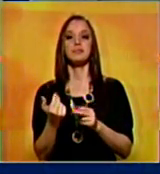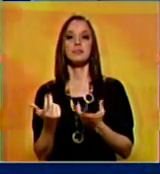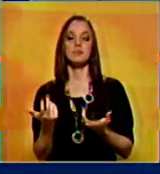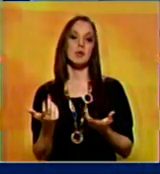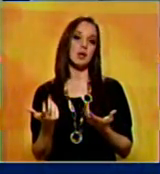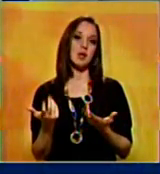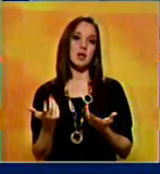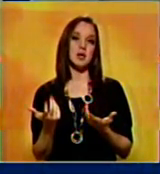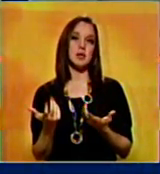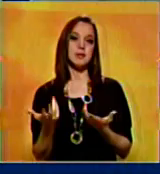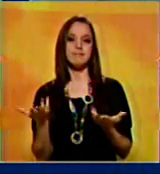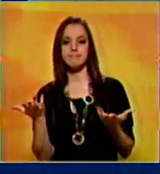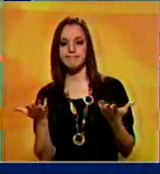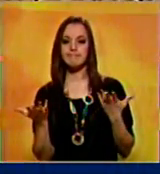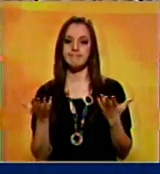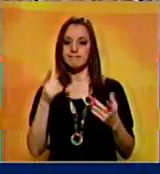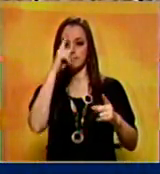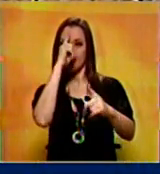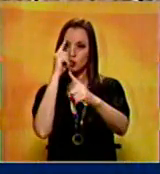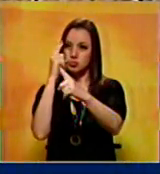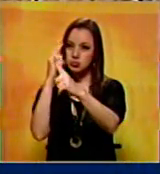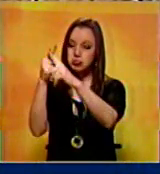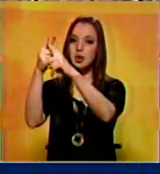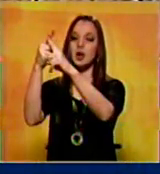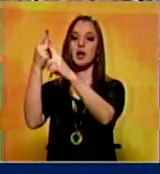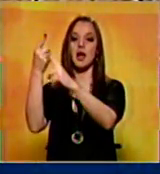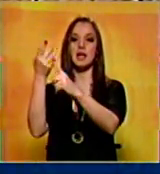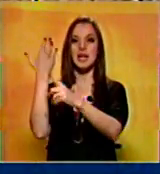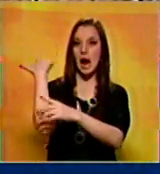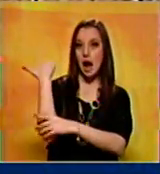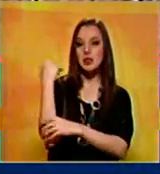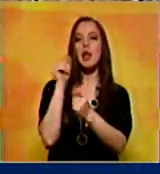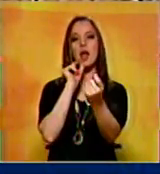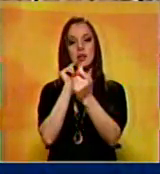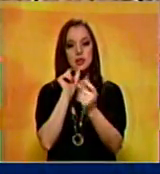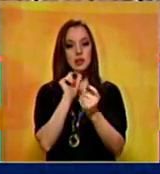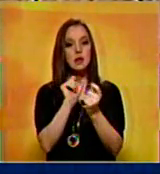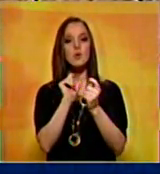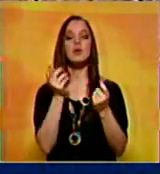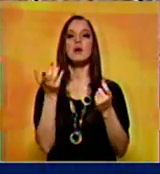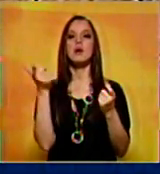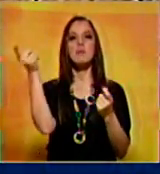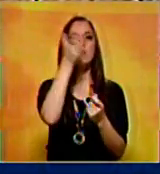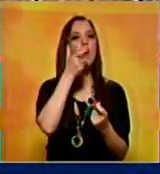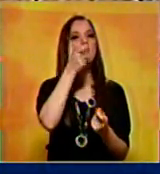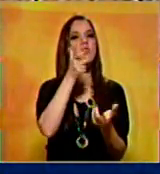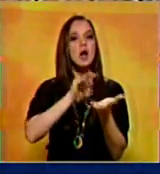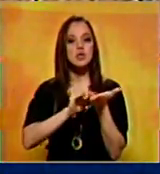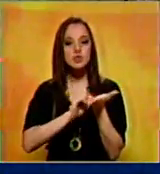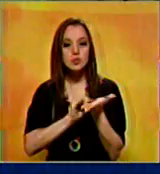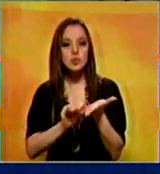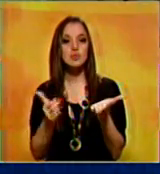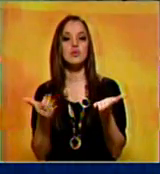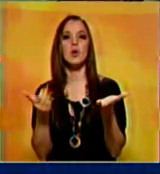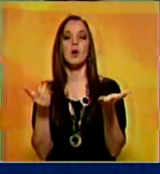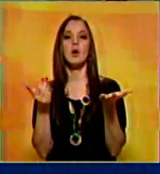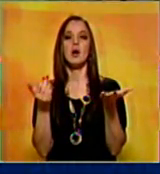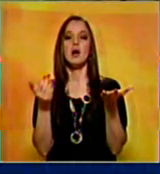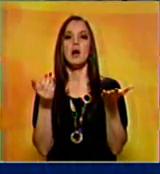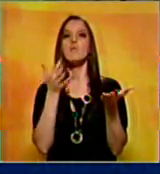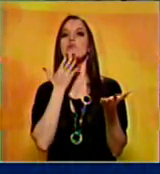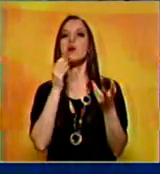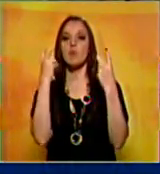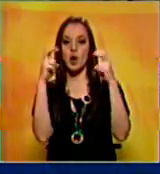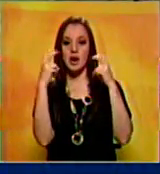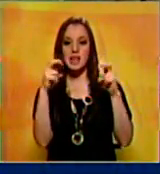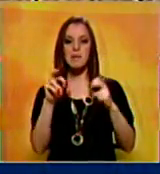Unos retos que tenemos, que hemos discutido ya, y que vamos a ver si le podemos encontrar alguna solución, es el tema de las